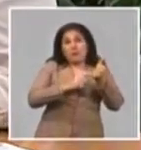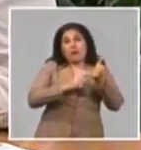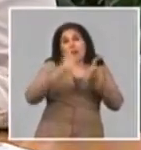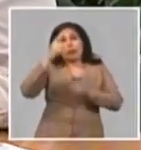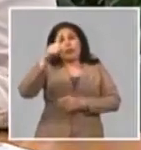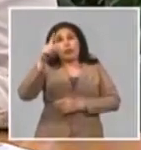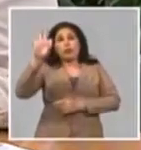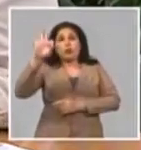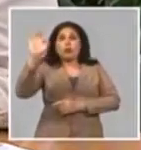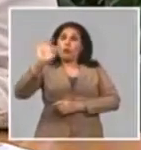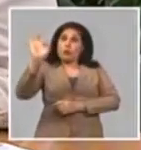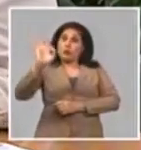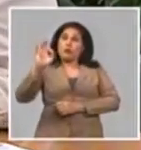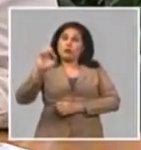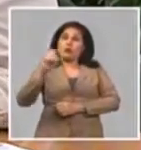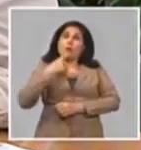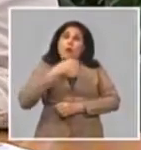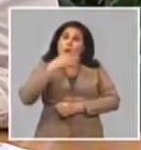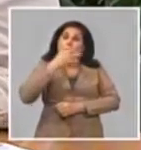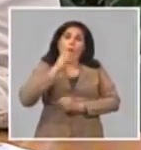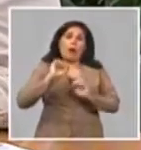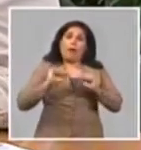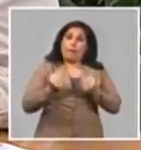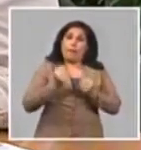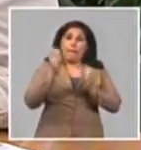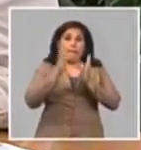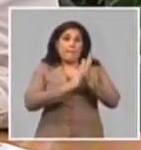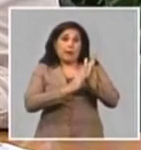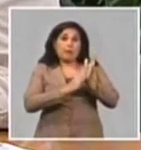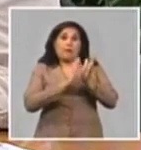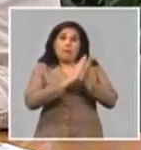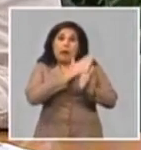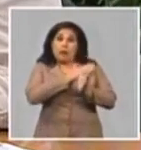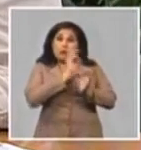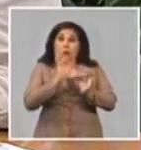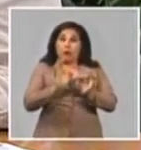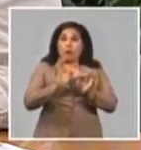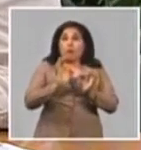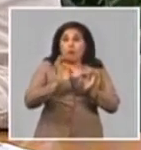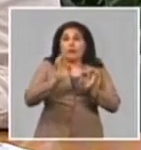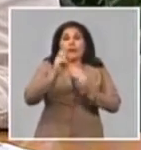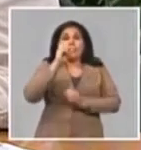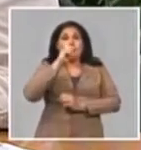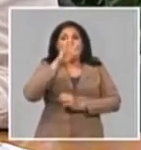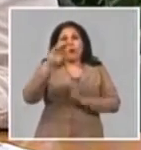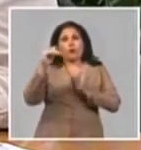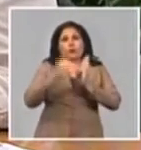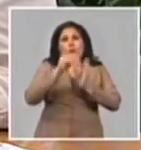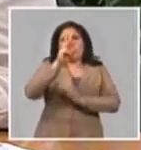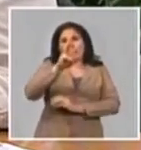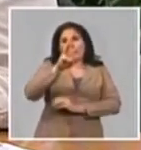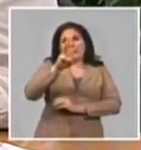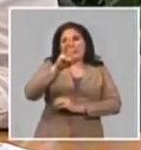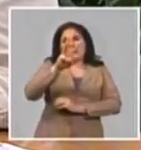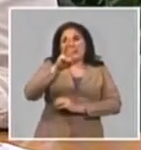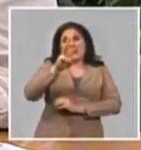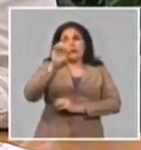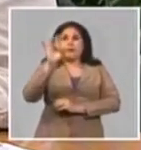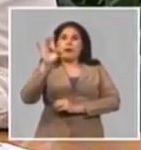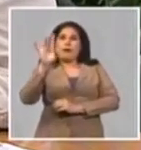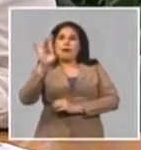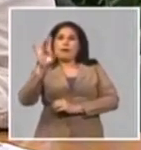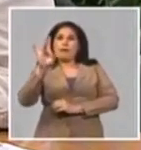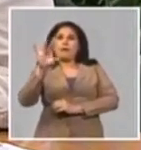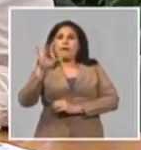18%, pero hay que decir que en el mes de marzo, propiamente, se terminaron 4.315